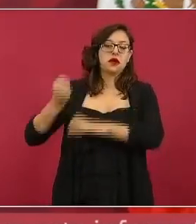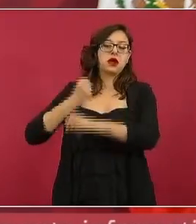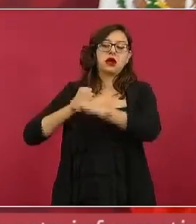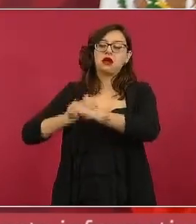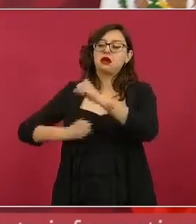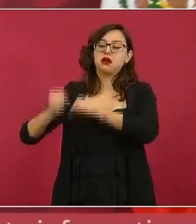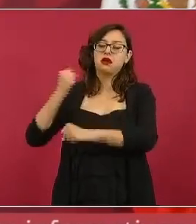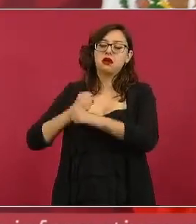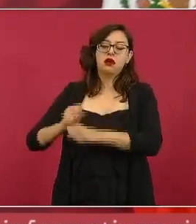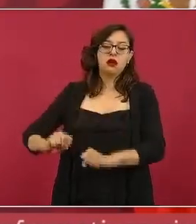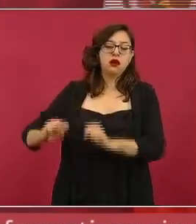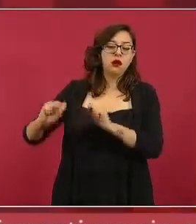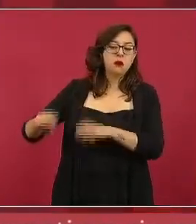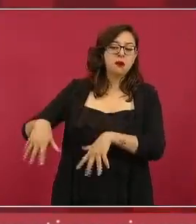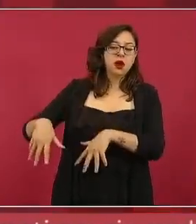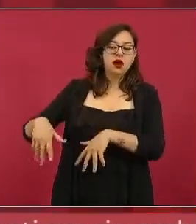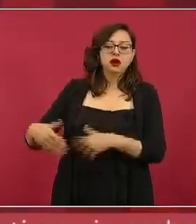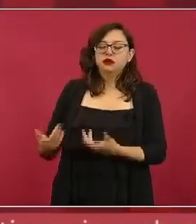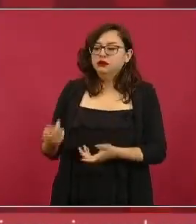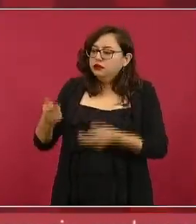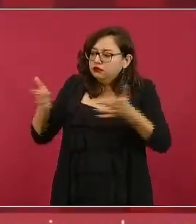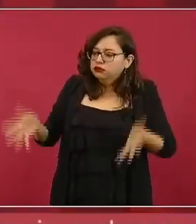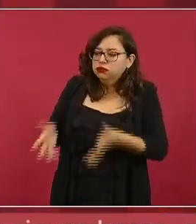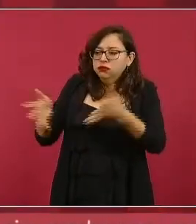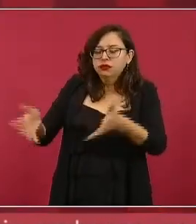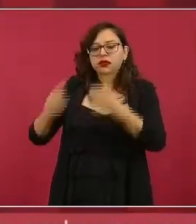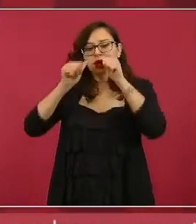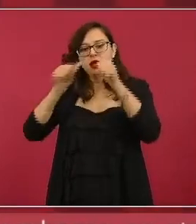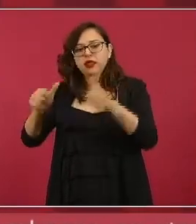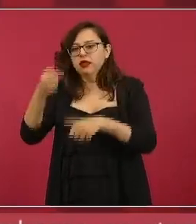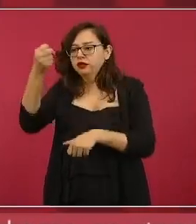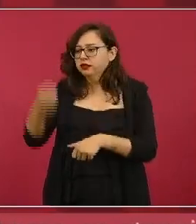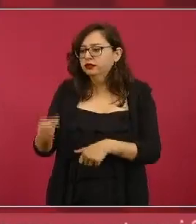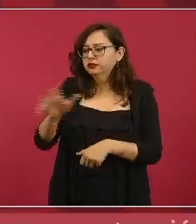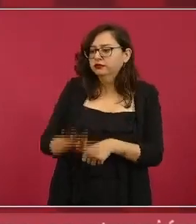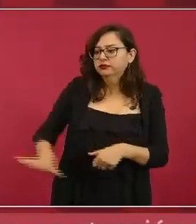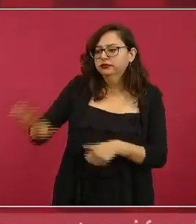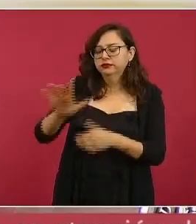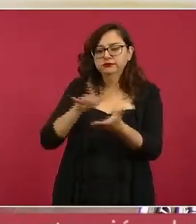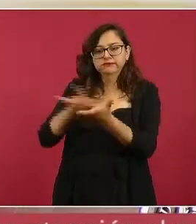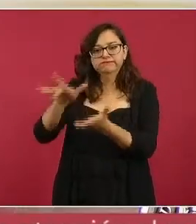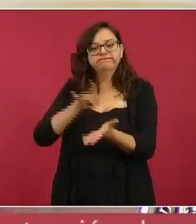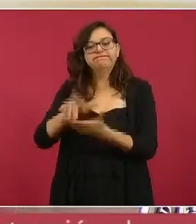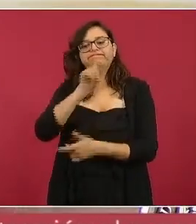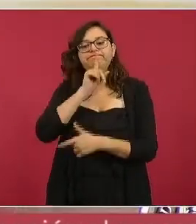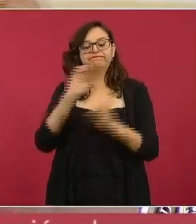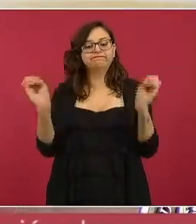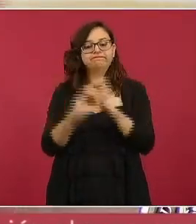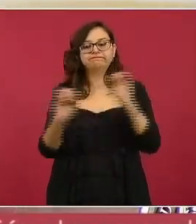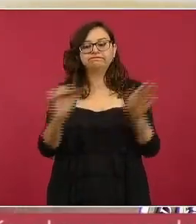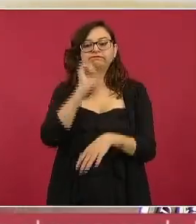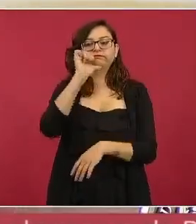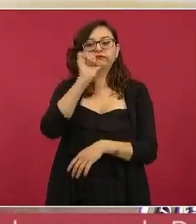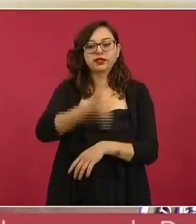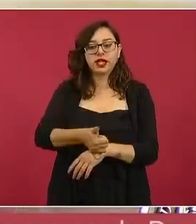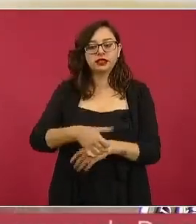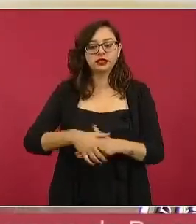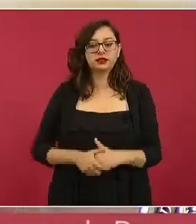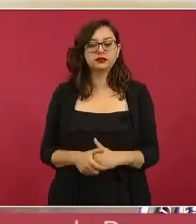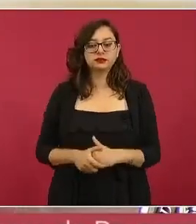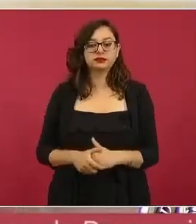nunca se había invertido tanto en el sureste como ahora el sureste lo